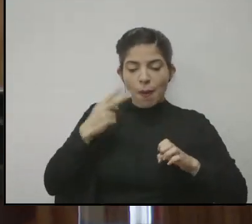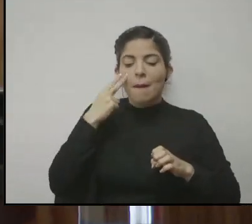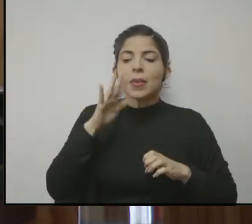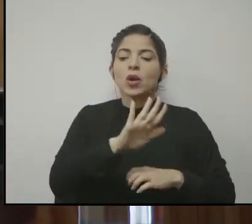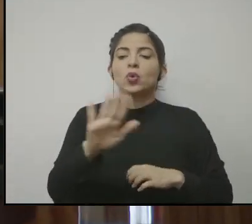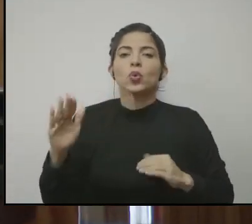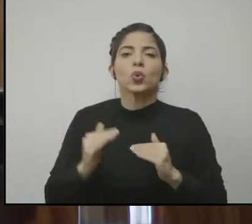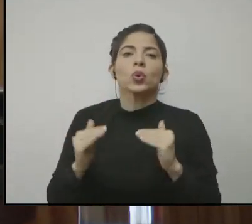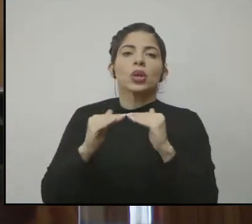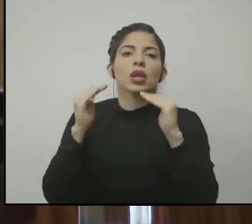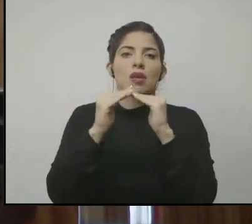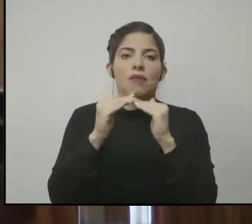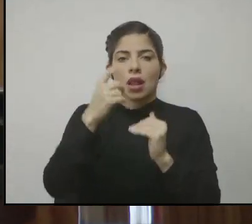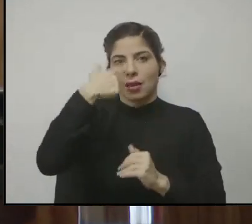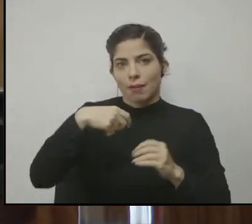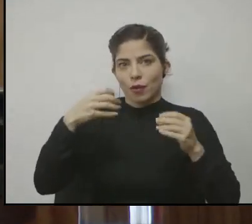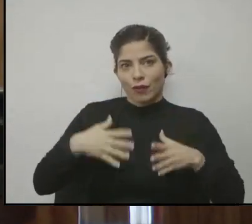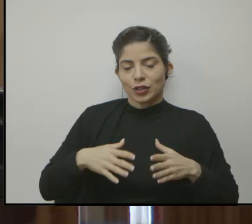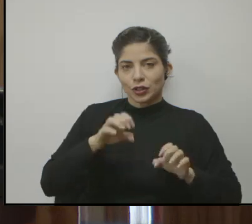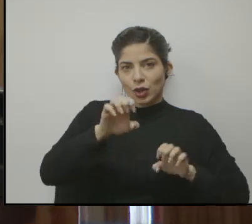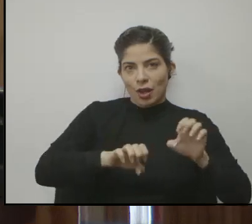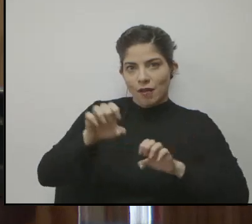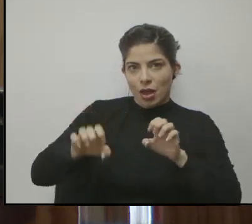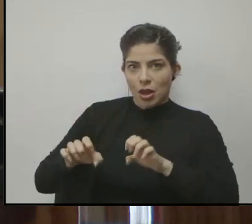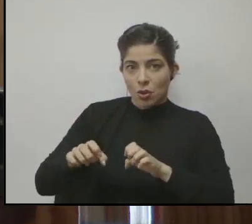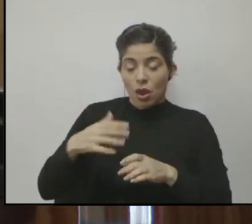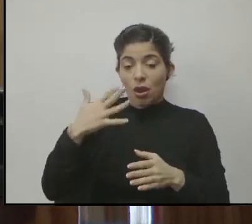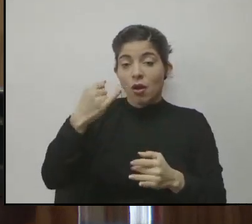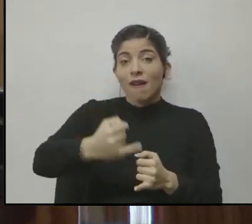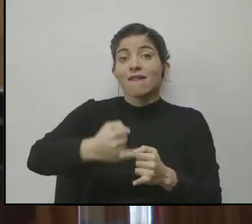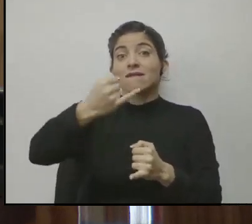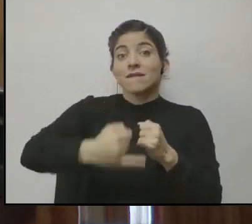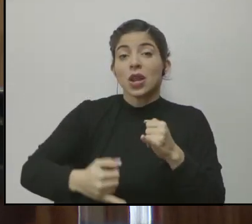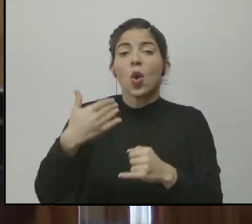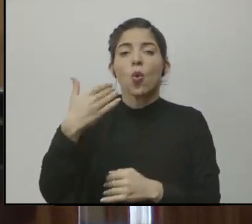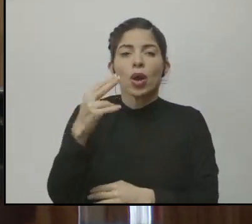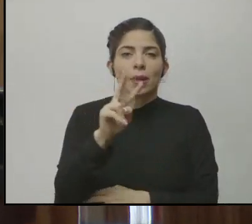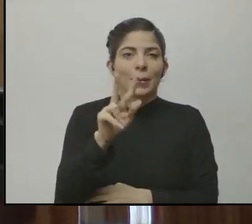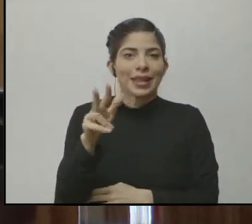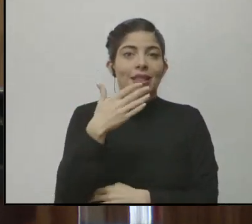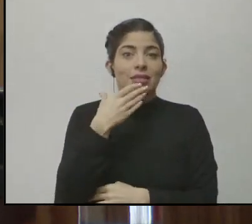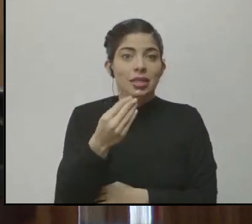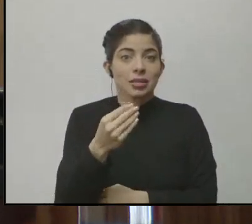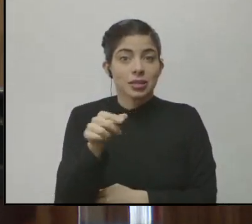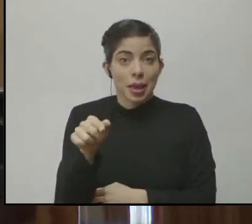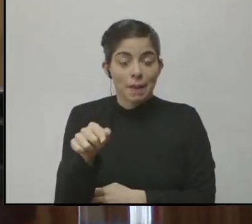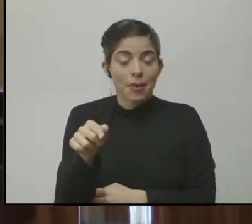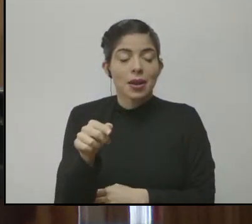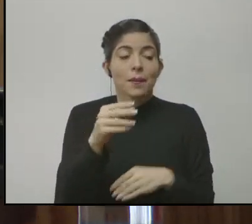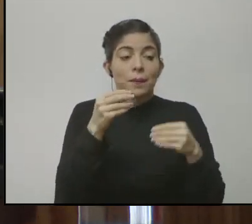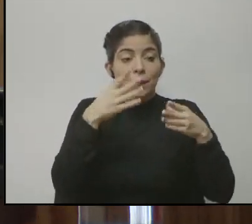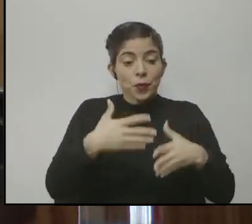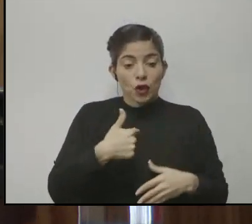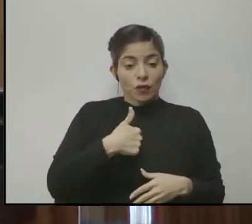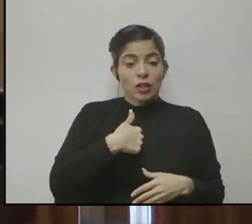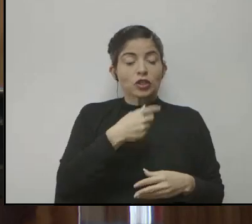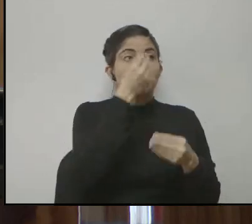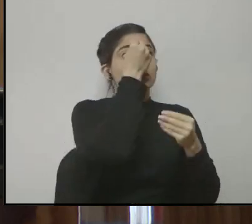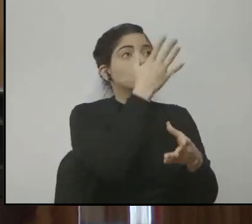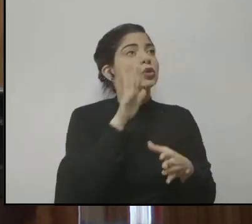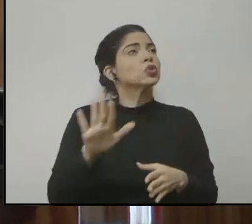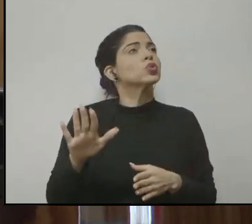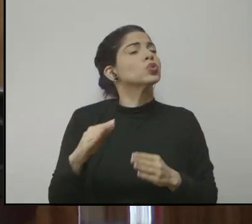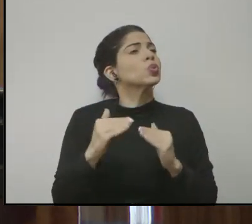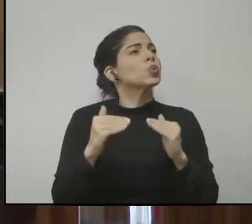Y esa es la decisión que toma el docente al final de este curso, que termina el 23 de diciembre. En esos días, el docente va a decir en qué